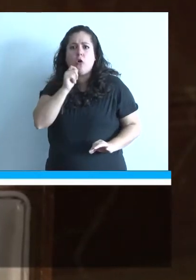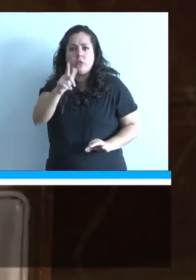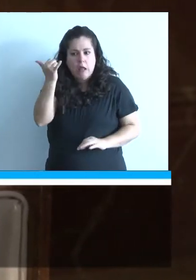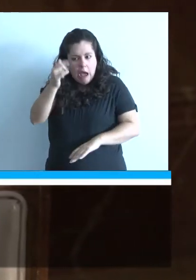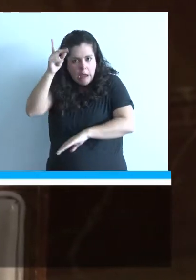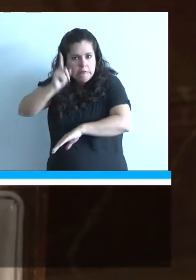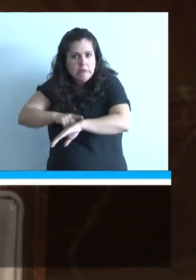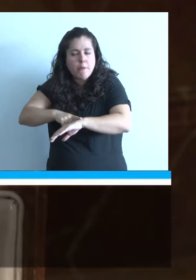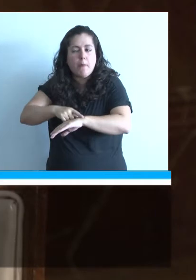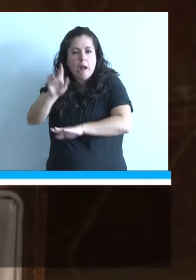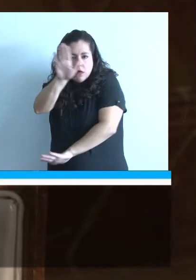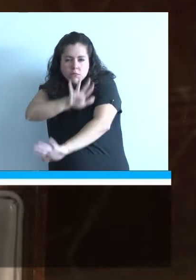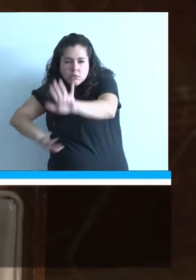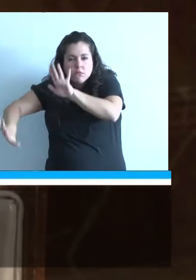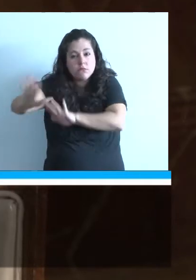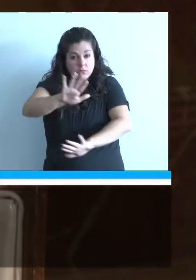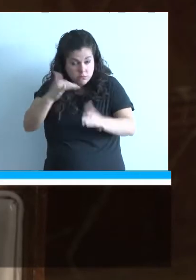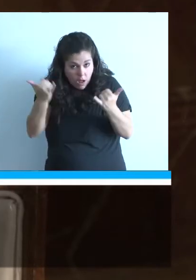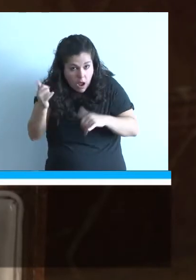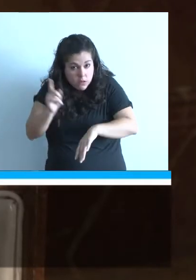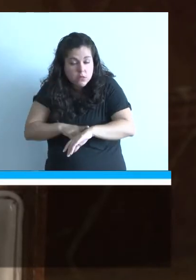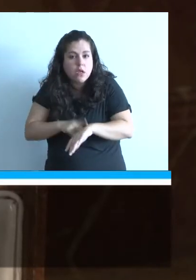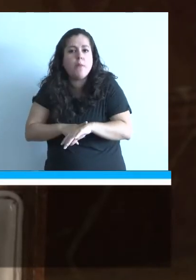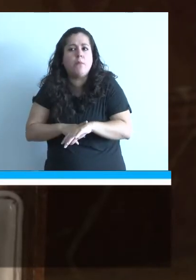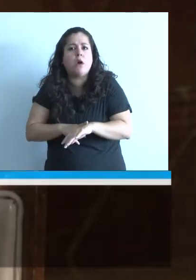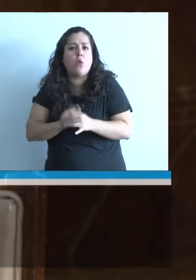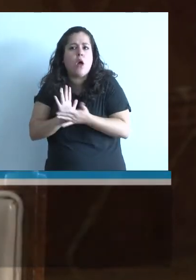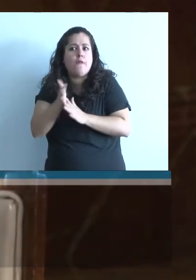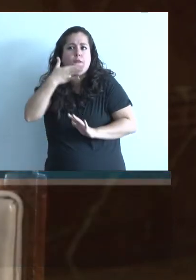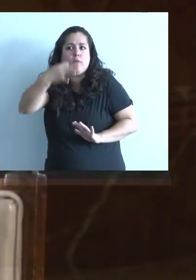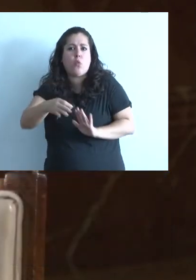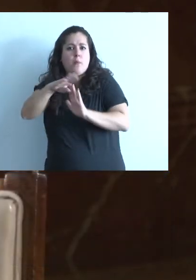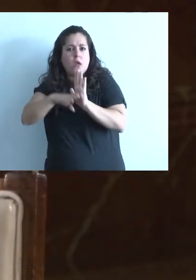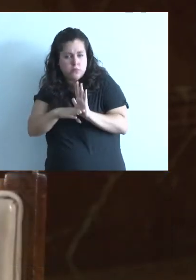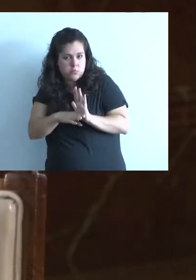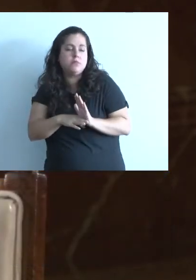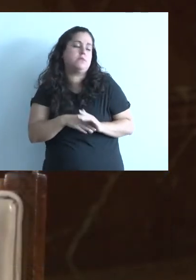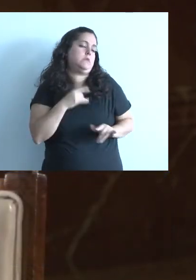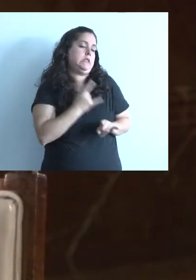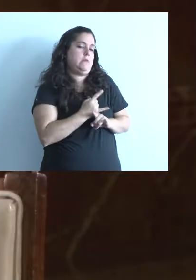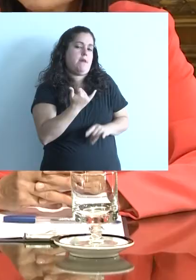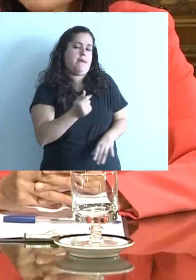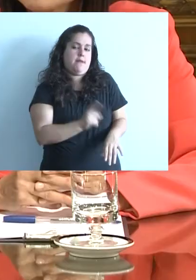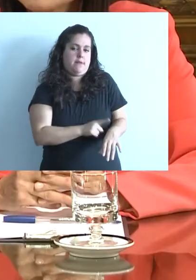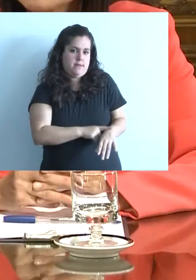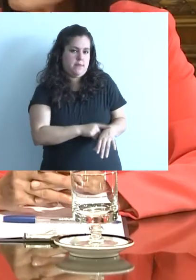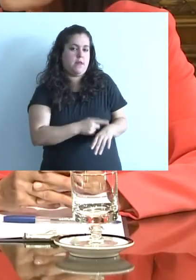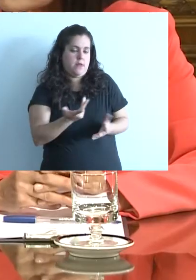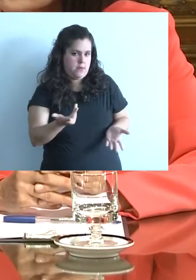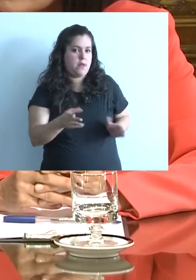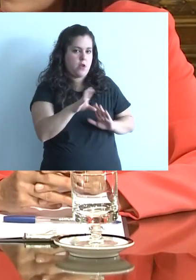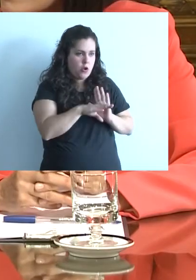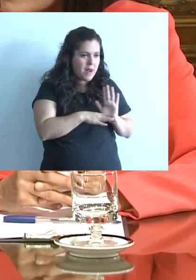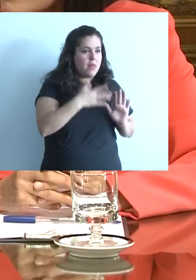van a tener un plazo para acomodarse los hostels para requerir, digamos, todas las medidas que prevé la ley, ¿no? Siempre tiene que haber